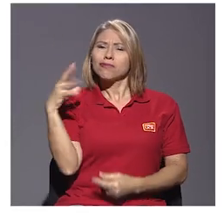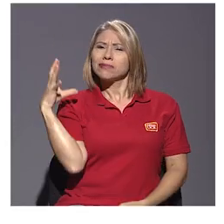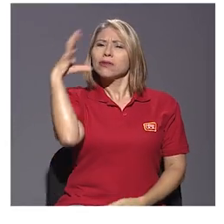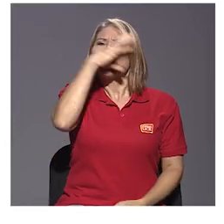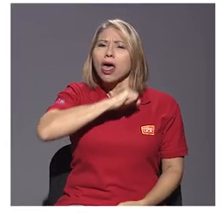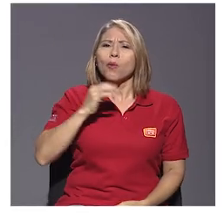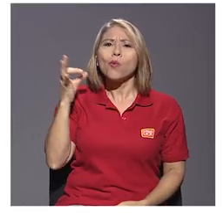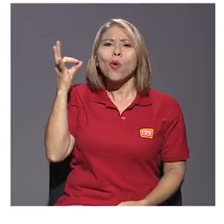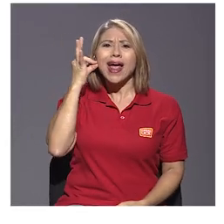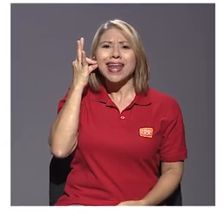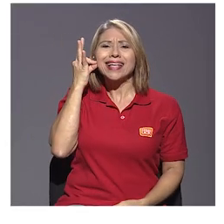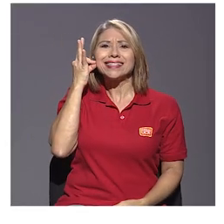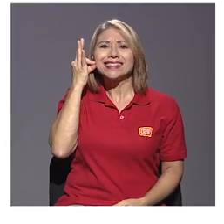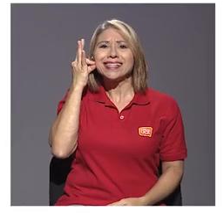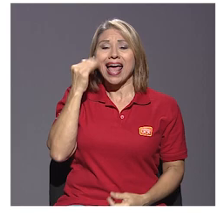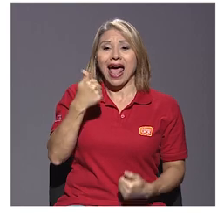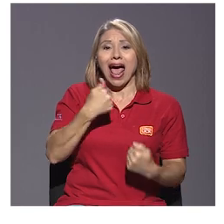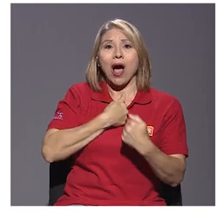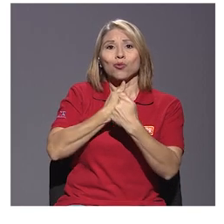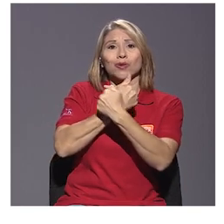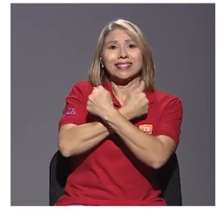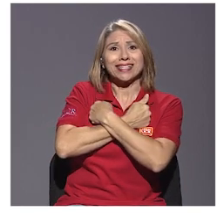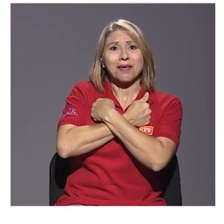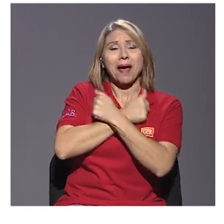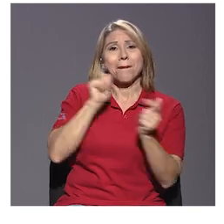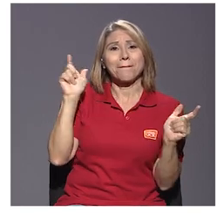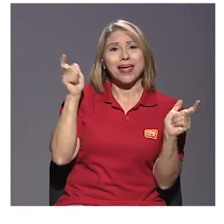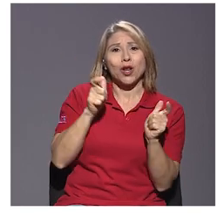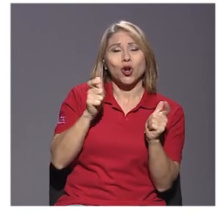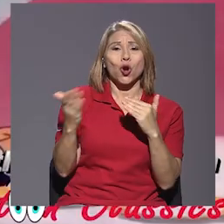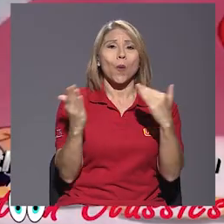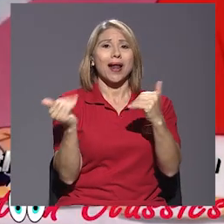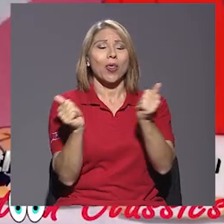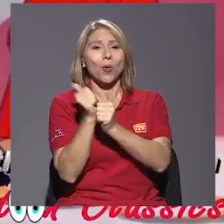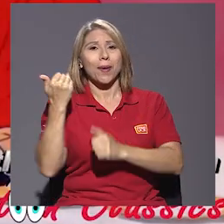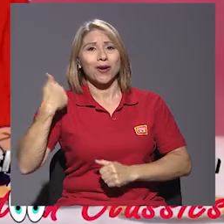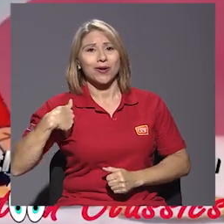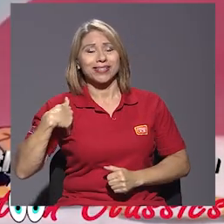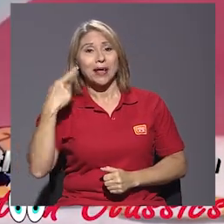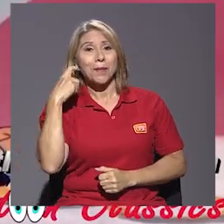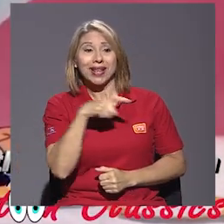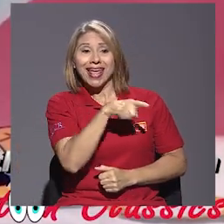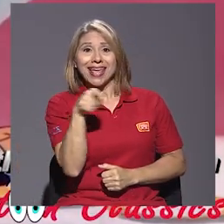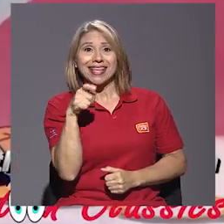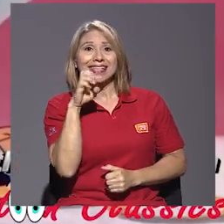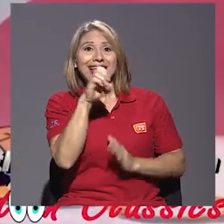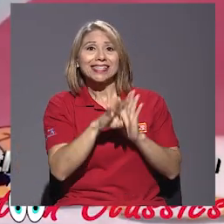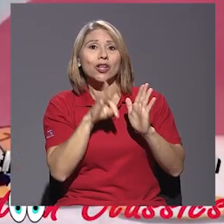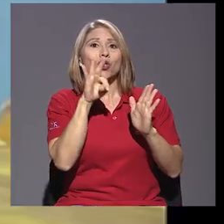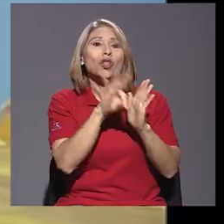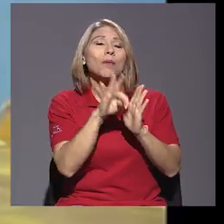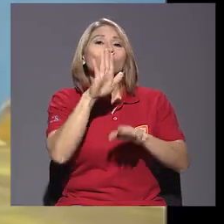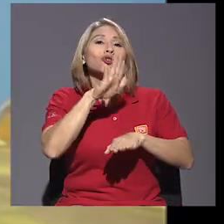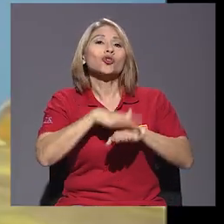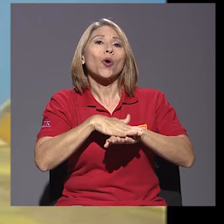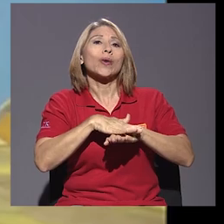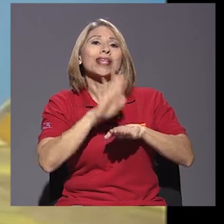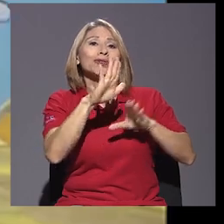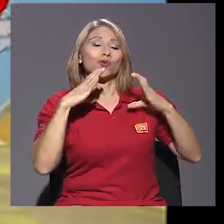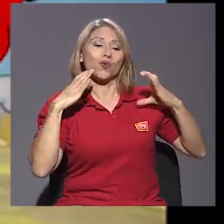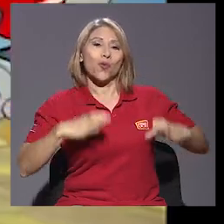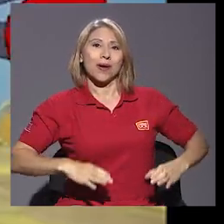sufren de menor autoestima que los varones, porque tienen un estereotipo de medidas de su cuerpo.